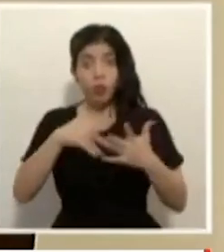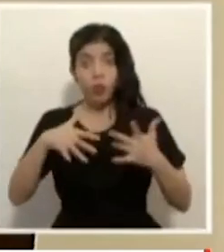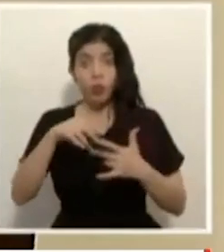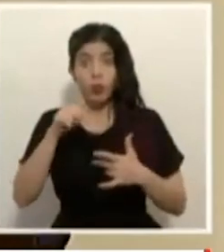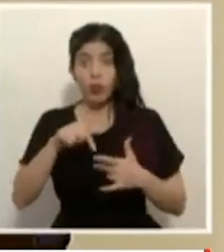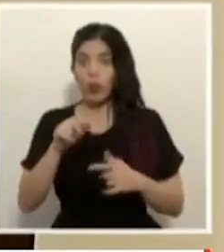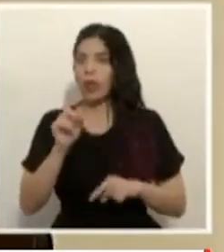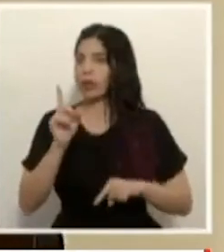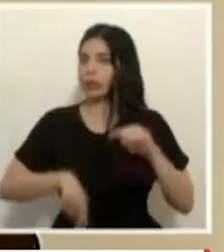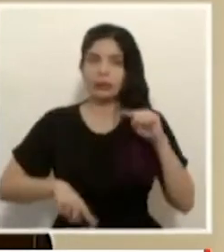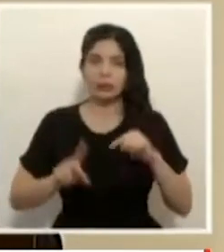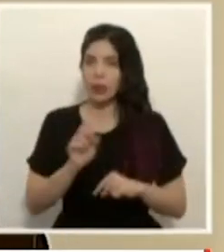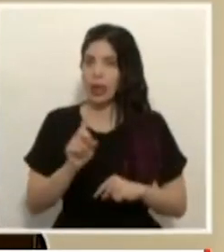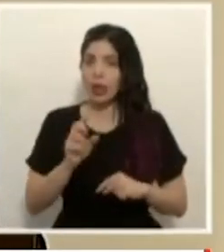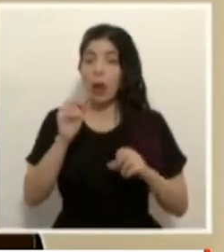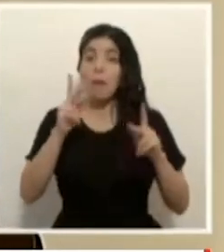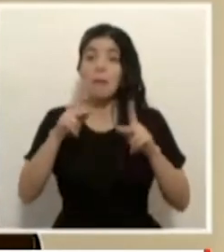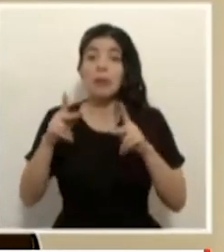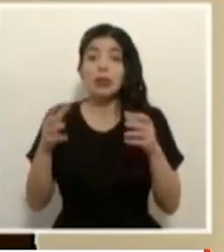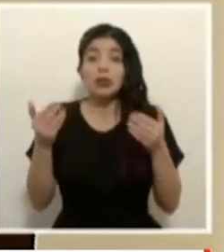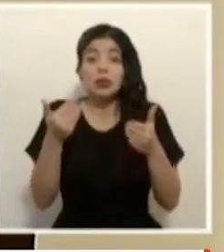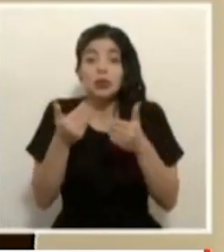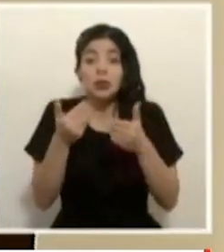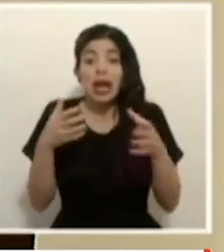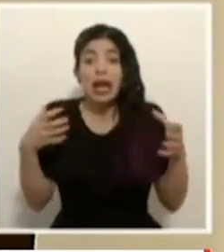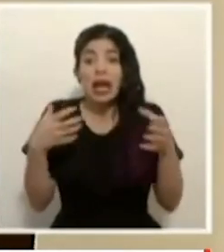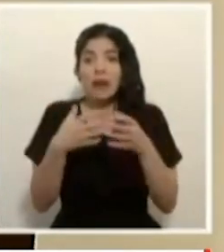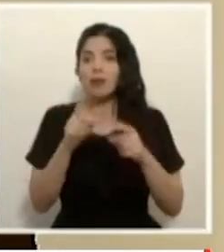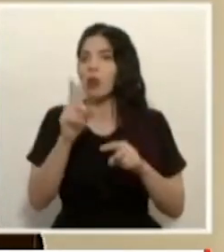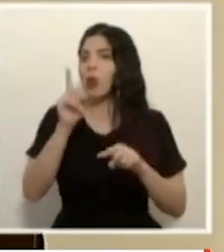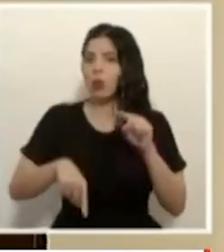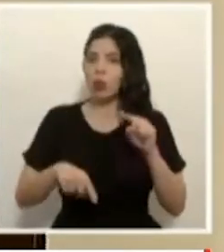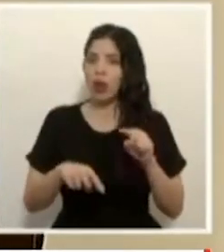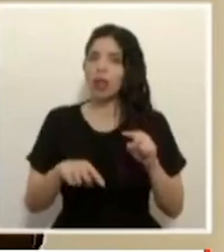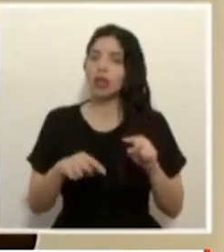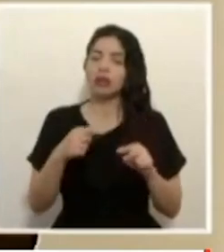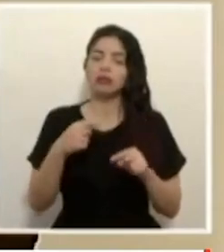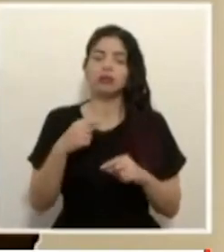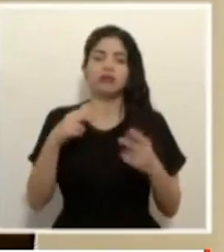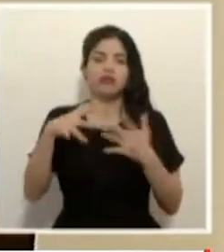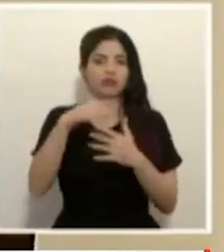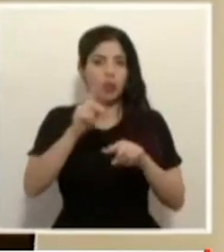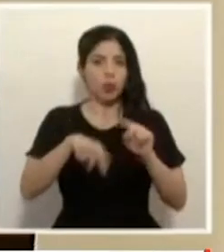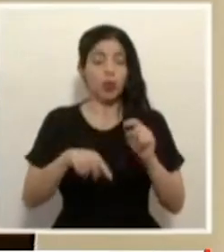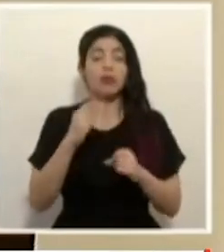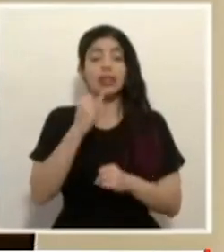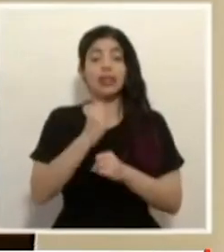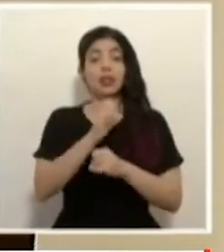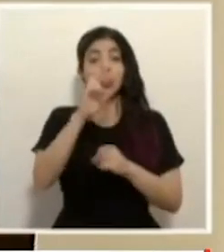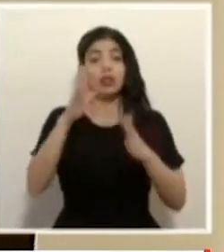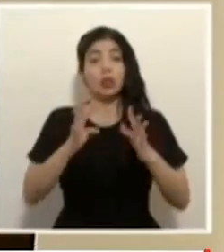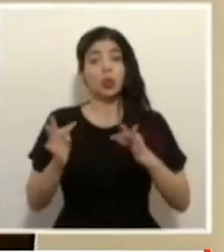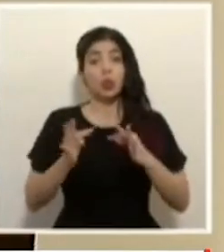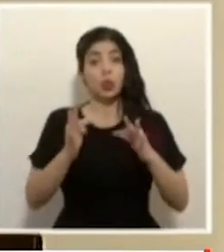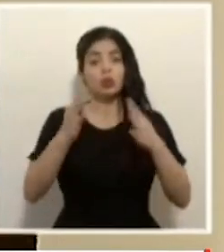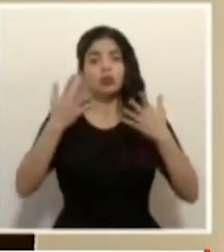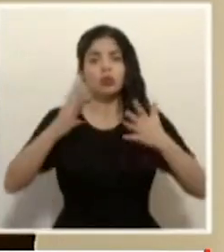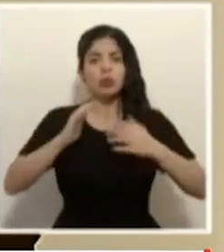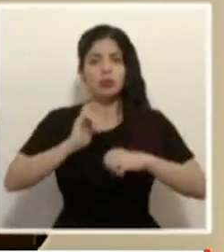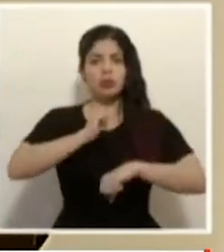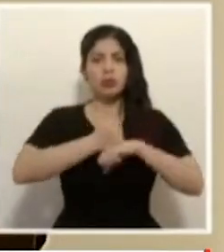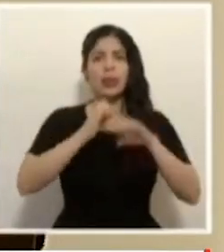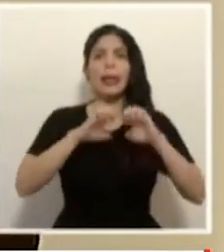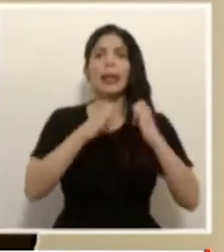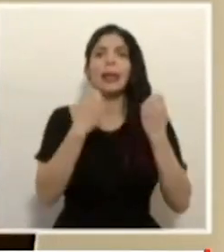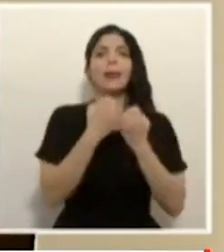entre las personas. No mito manifestar que en el Instituto Costarricense de Turismo hemos conformado unas brigadas